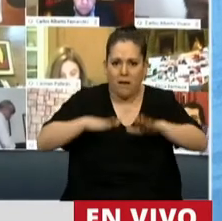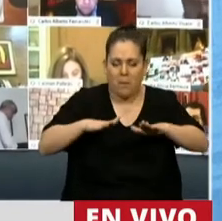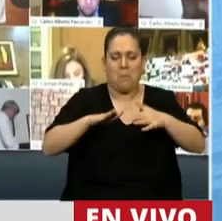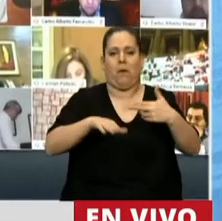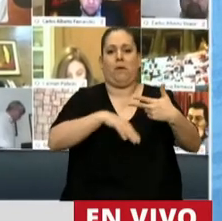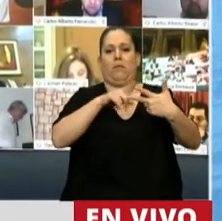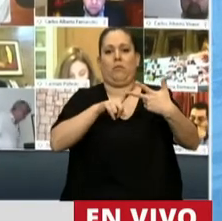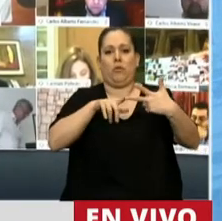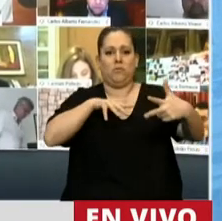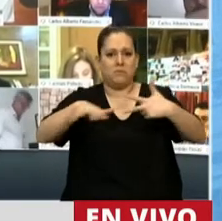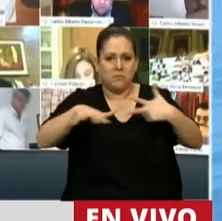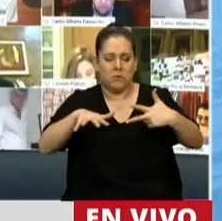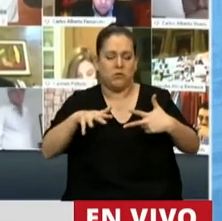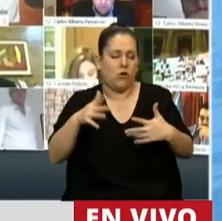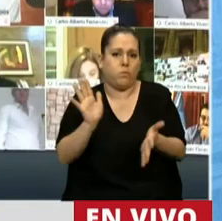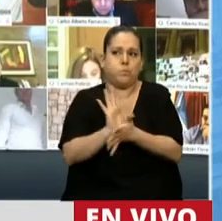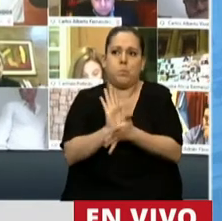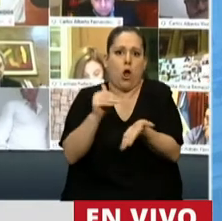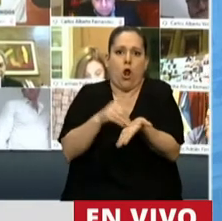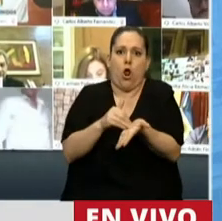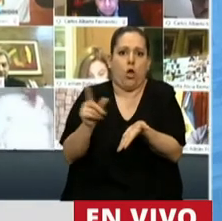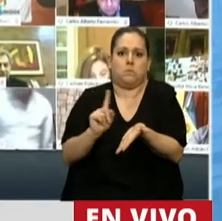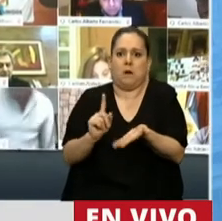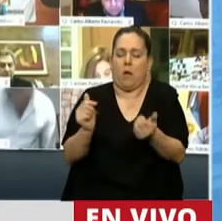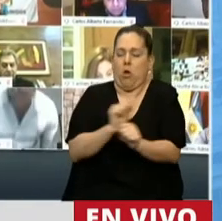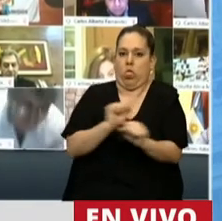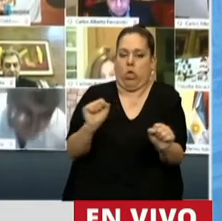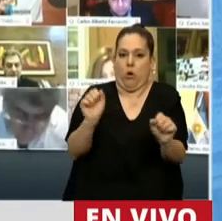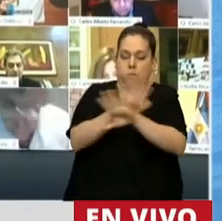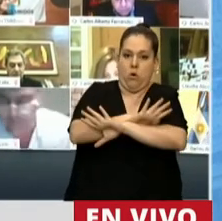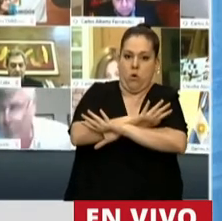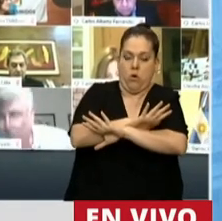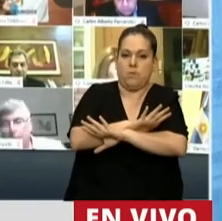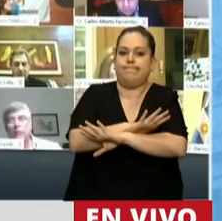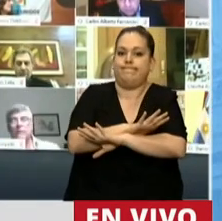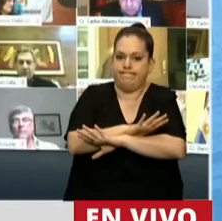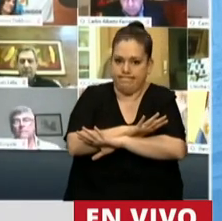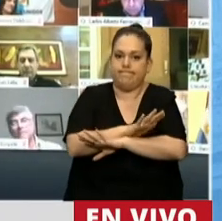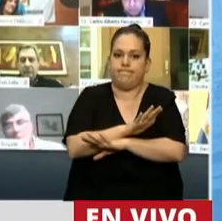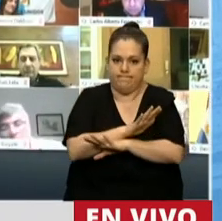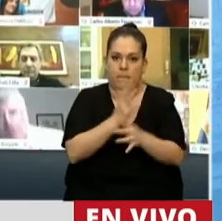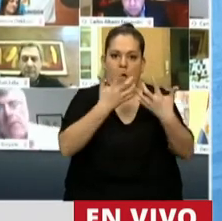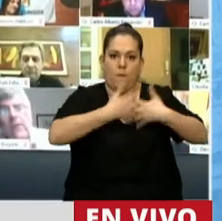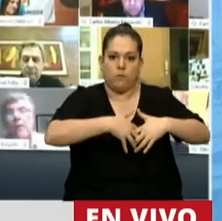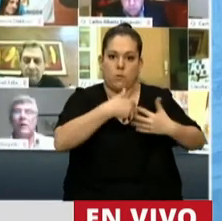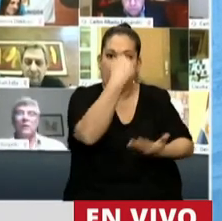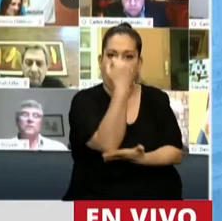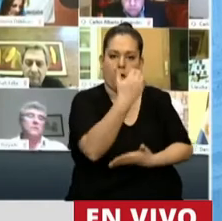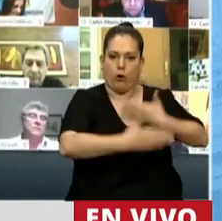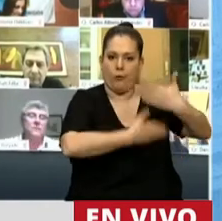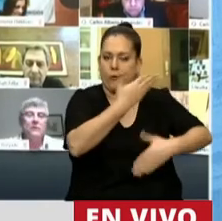esta situación que no esperábamos, se ha congelado el funcionamiento de la economía